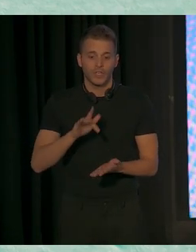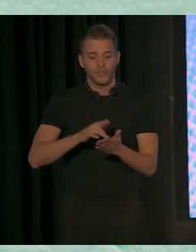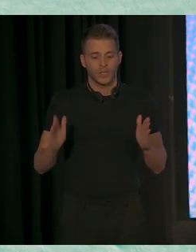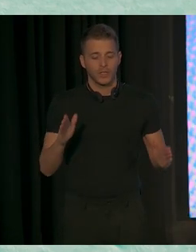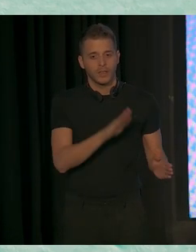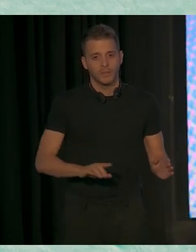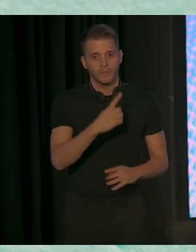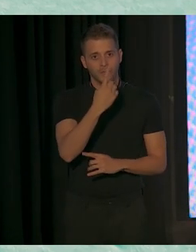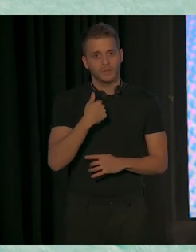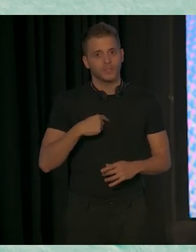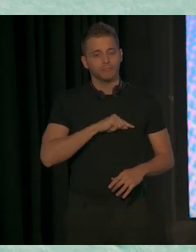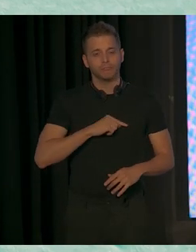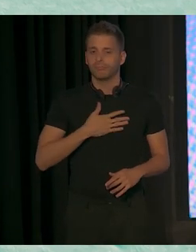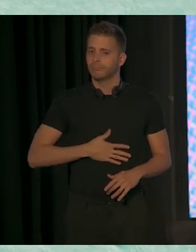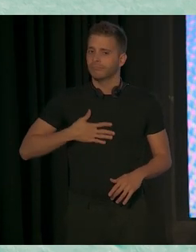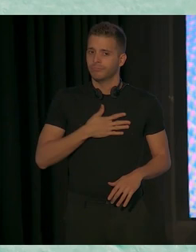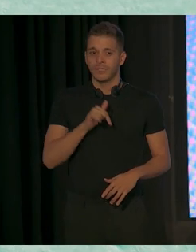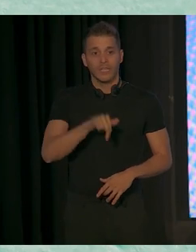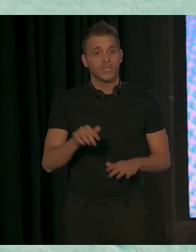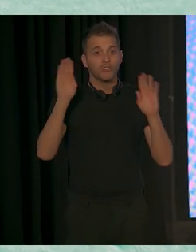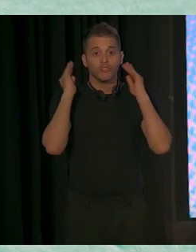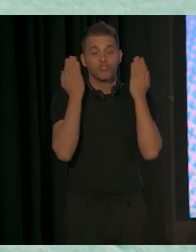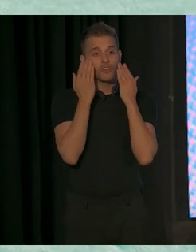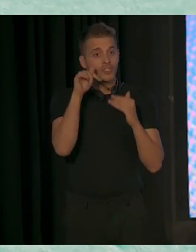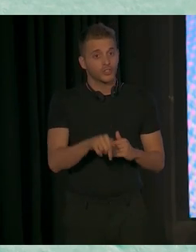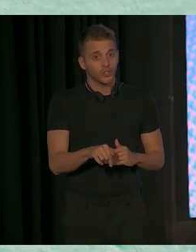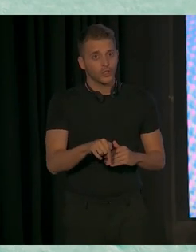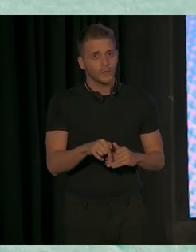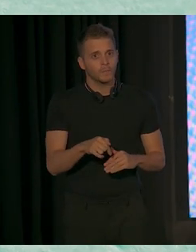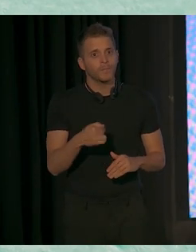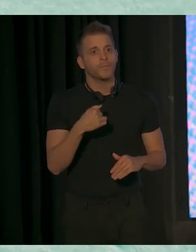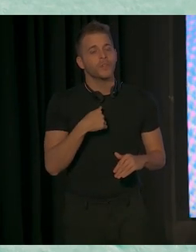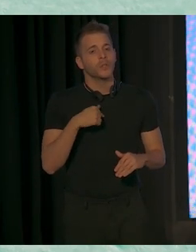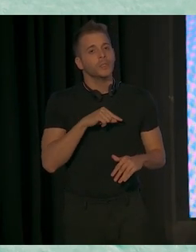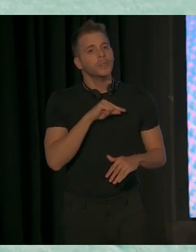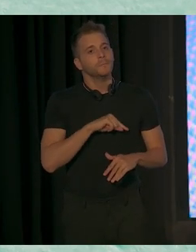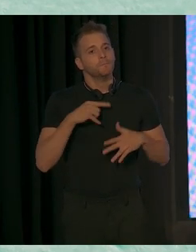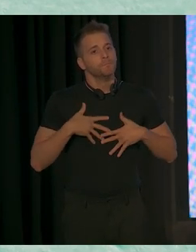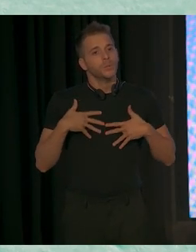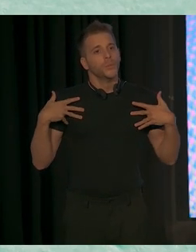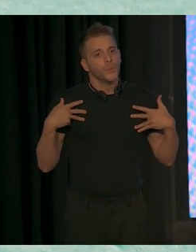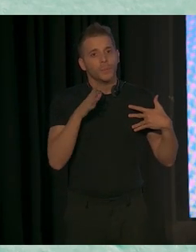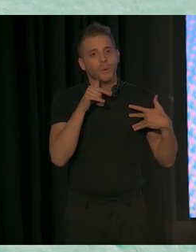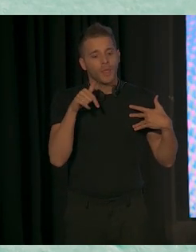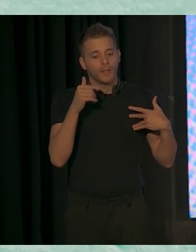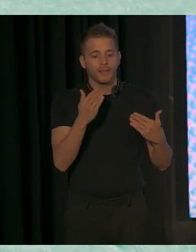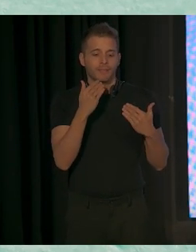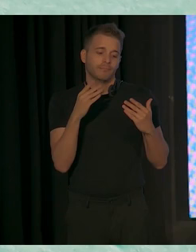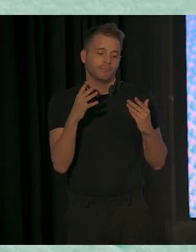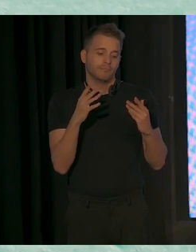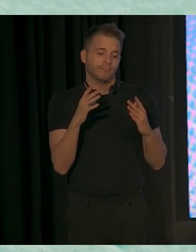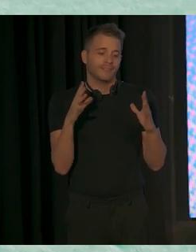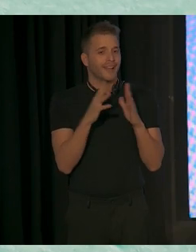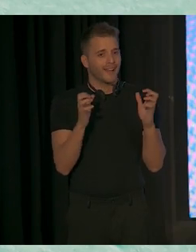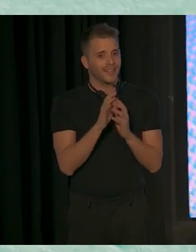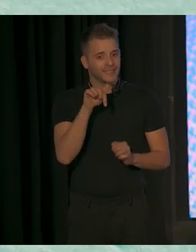Es un placer estar aquí hoy en este congreso. Me quedo inspirada de estar aquí y especialmente